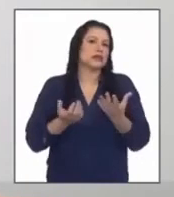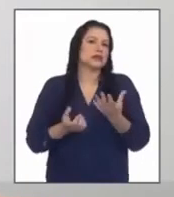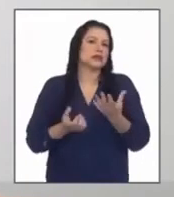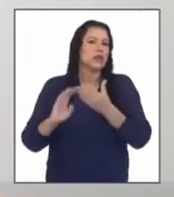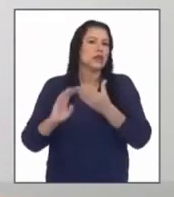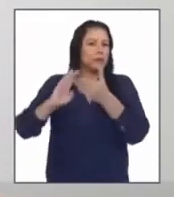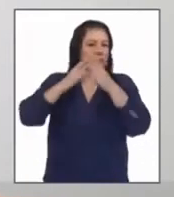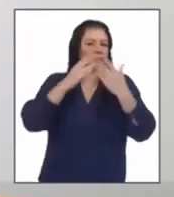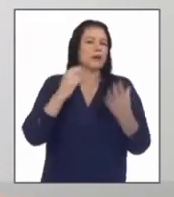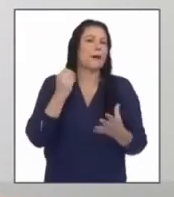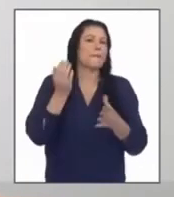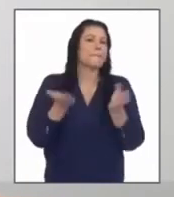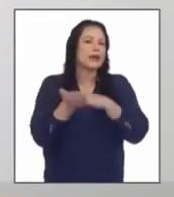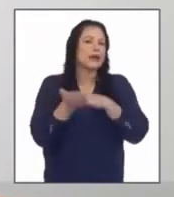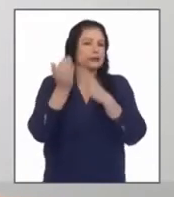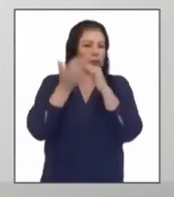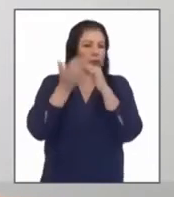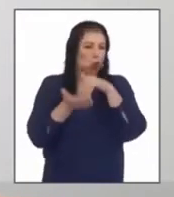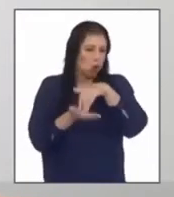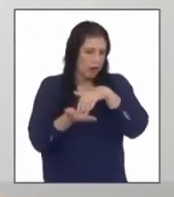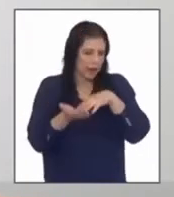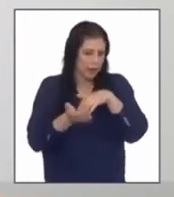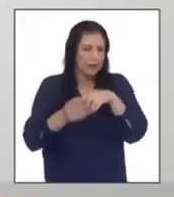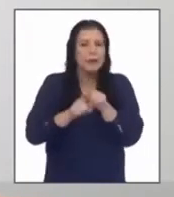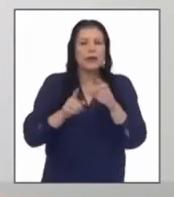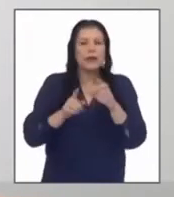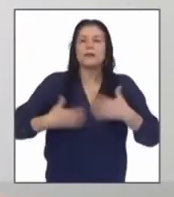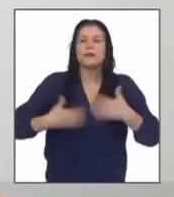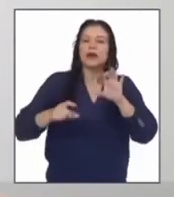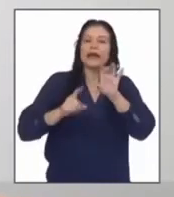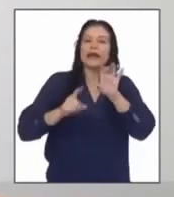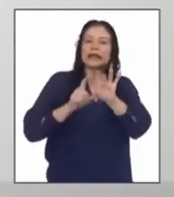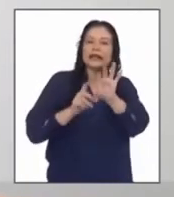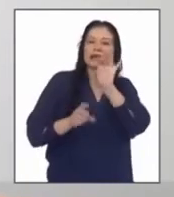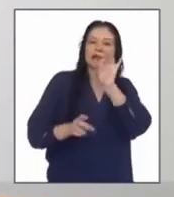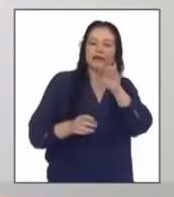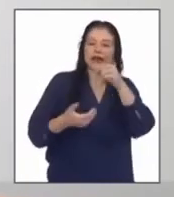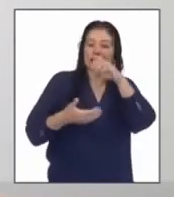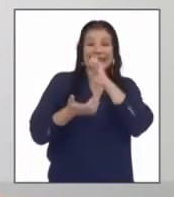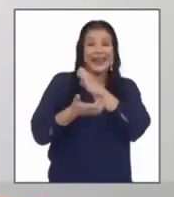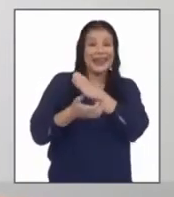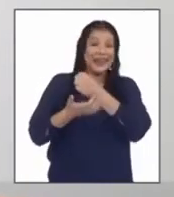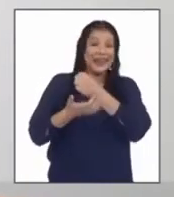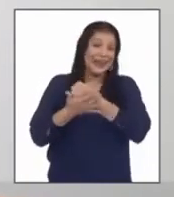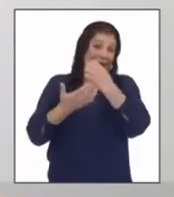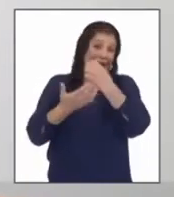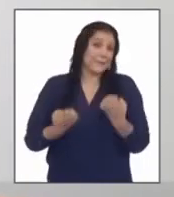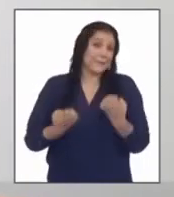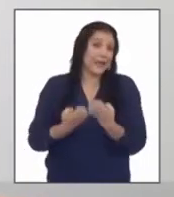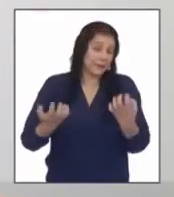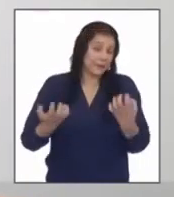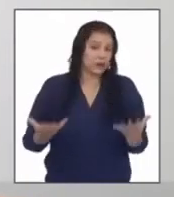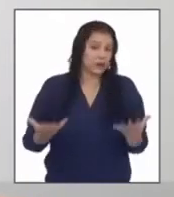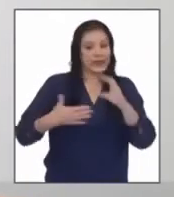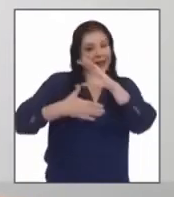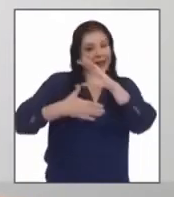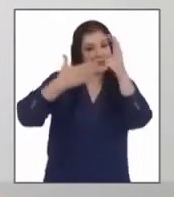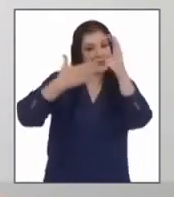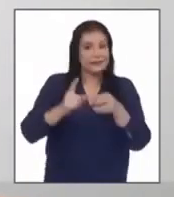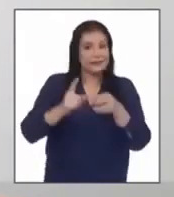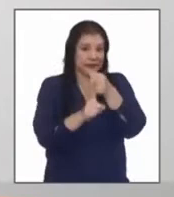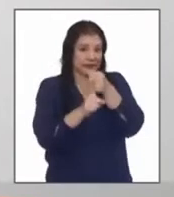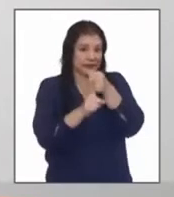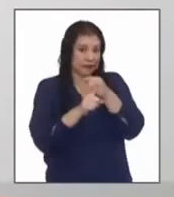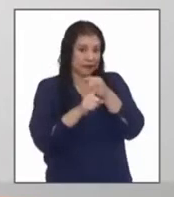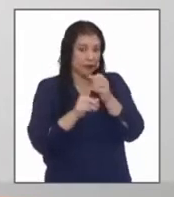también nos ha permitido identificar elementos y características de la crónica ahora